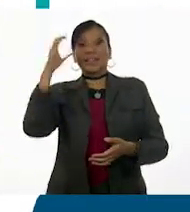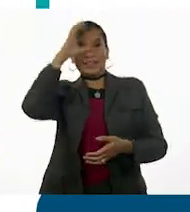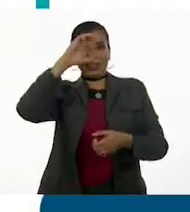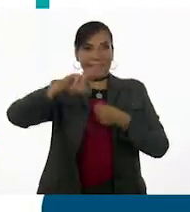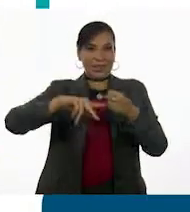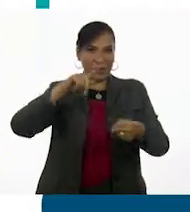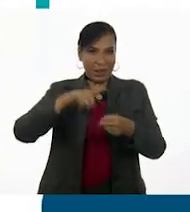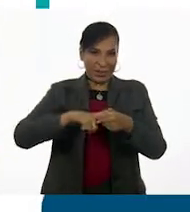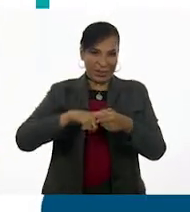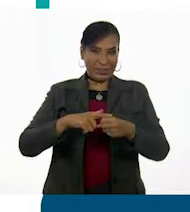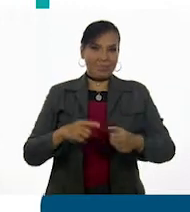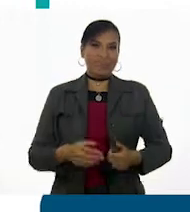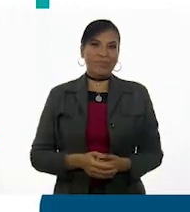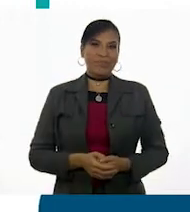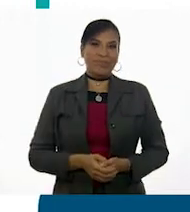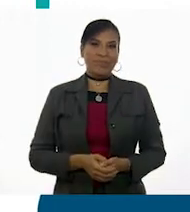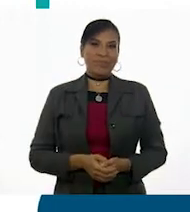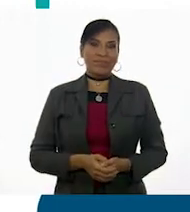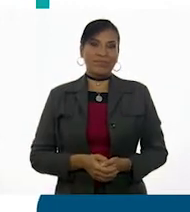ciencias naturales.